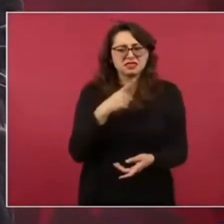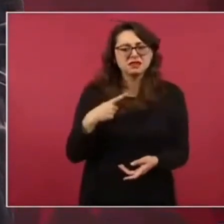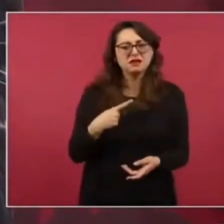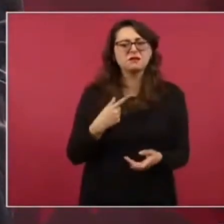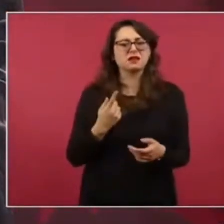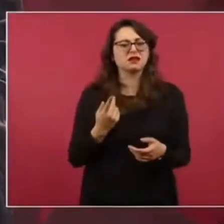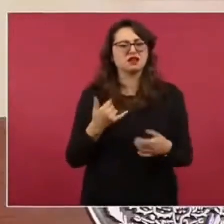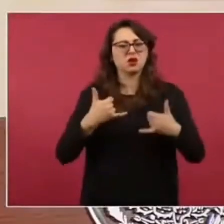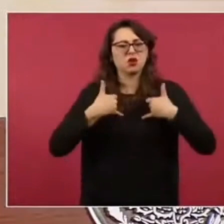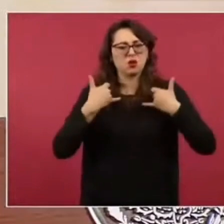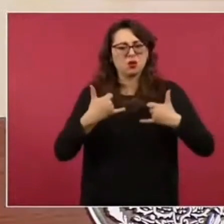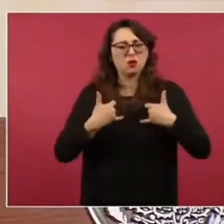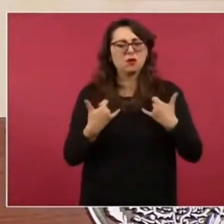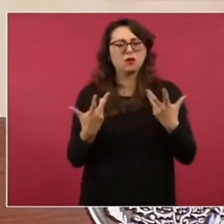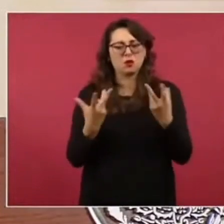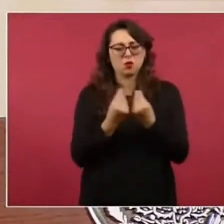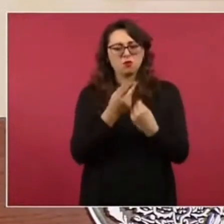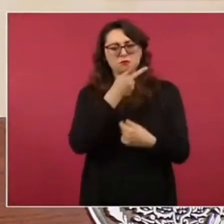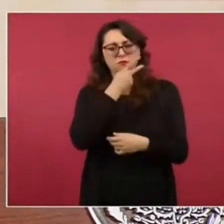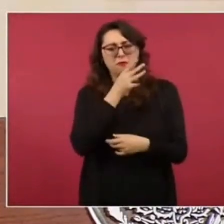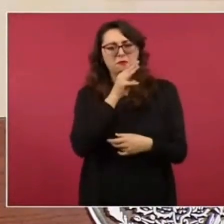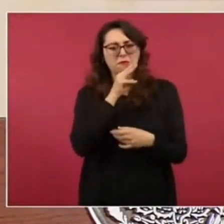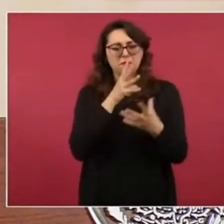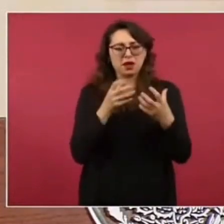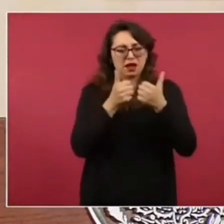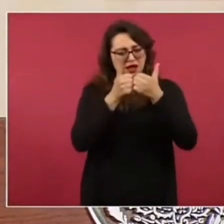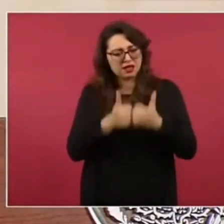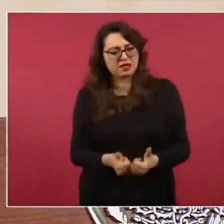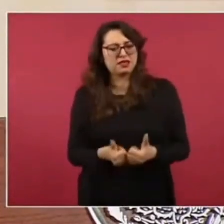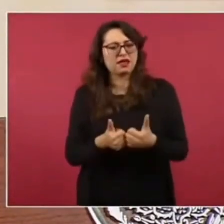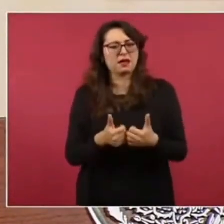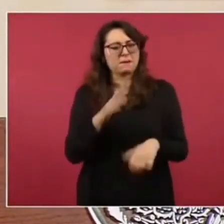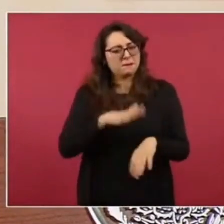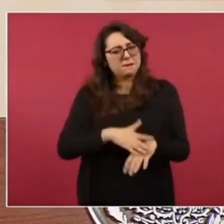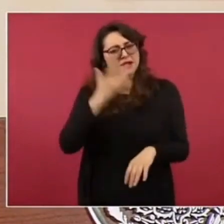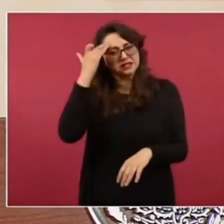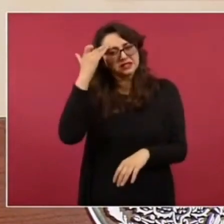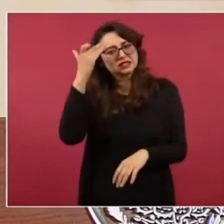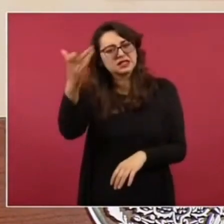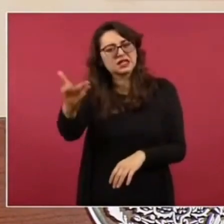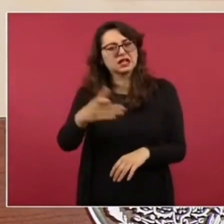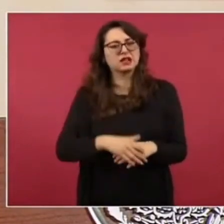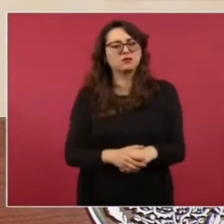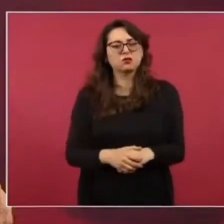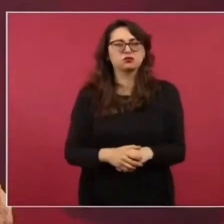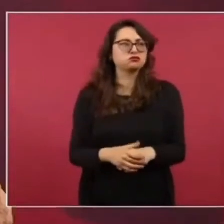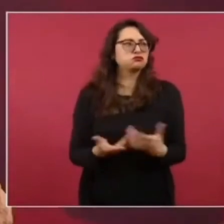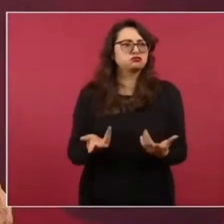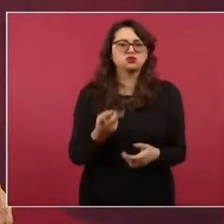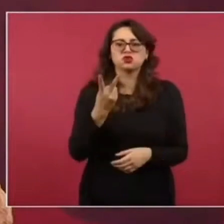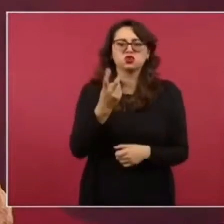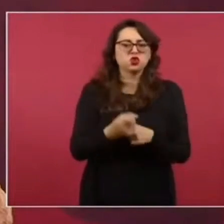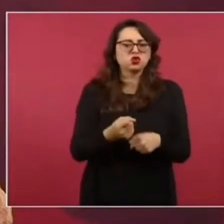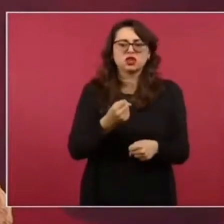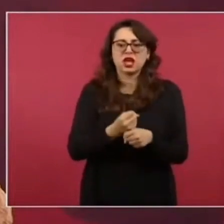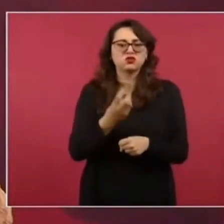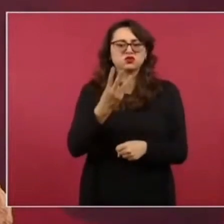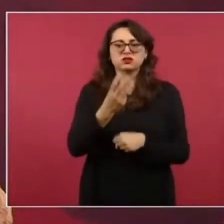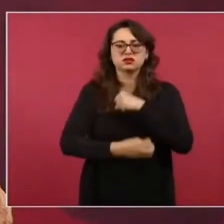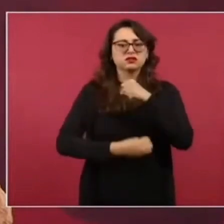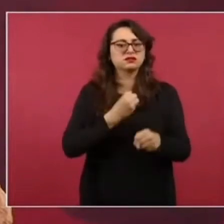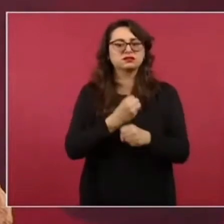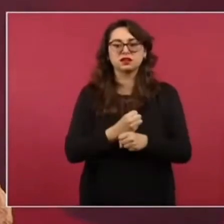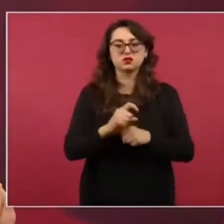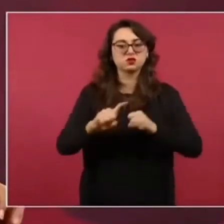para que los padres mantuviesen a sus hijos dos, tres años más en las casas,